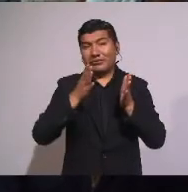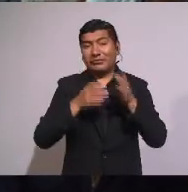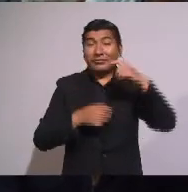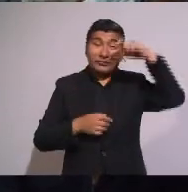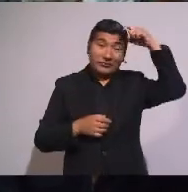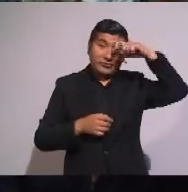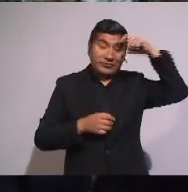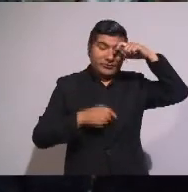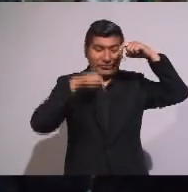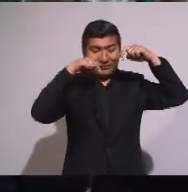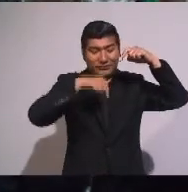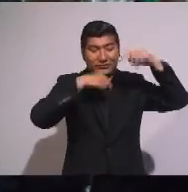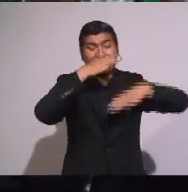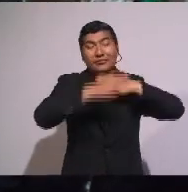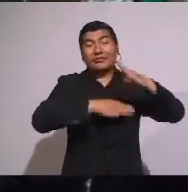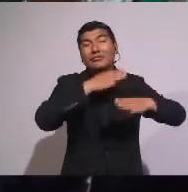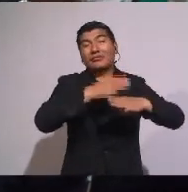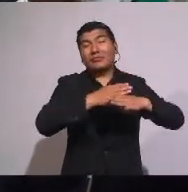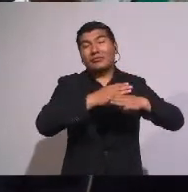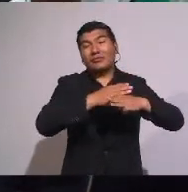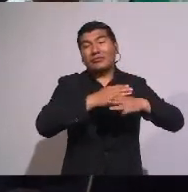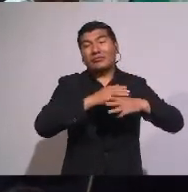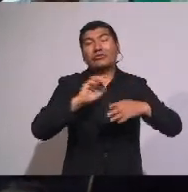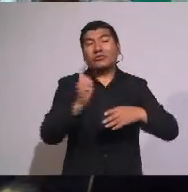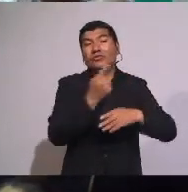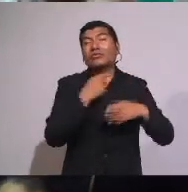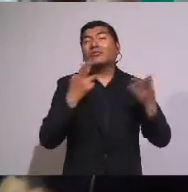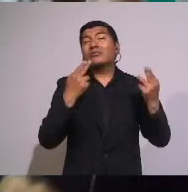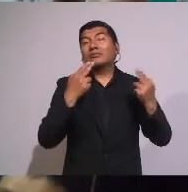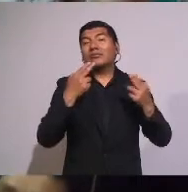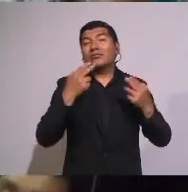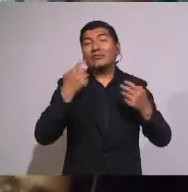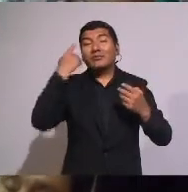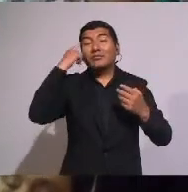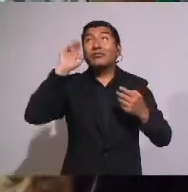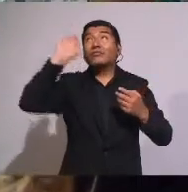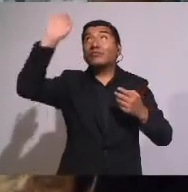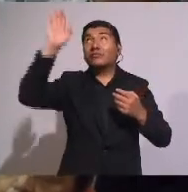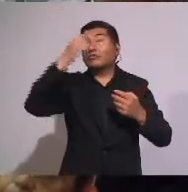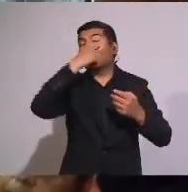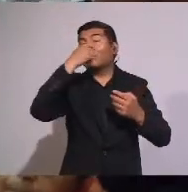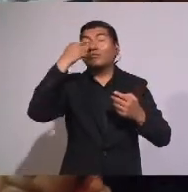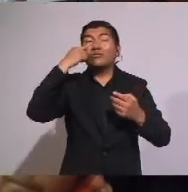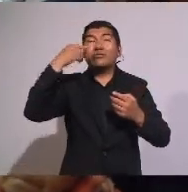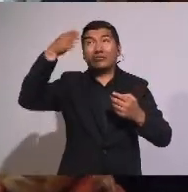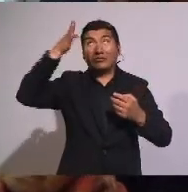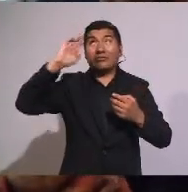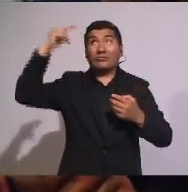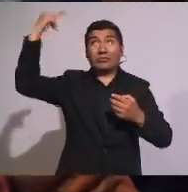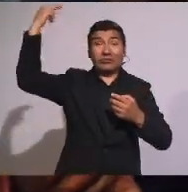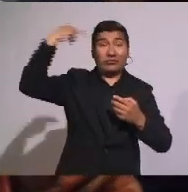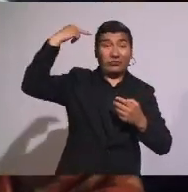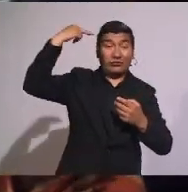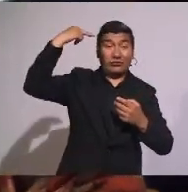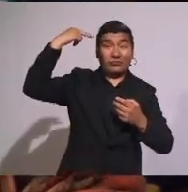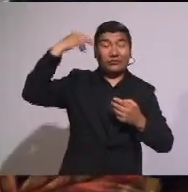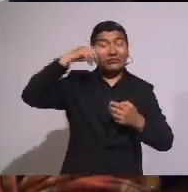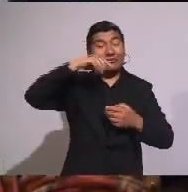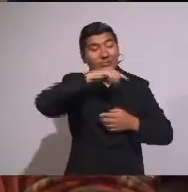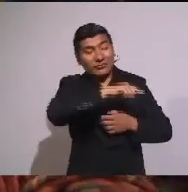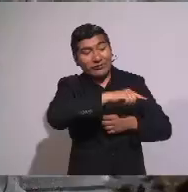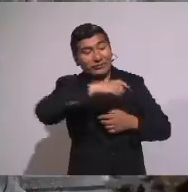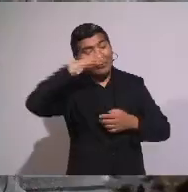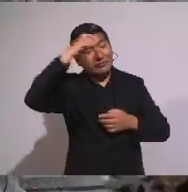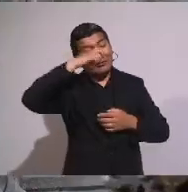Sabiduría De este Mundo Es necedad Ante Dios Y Dios Hace Que los Sabios